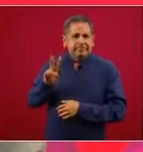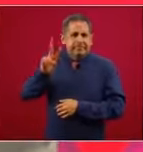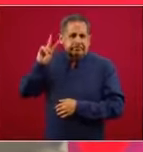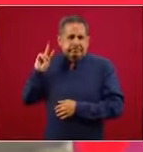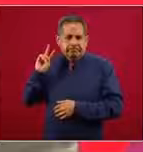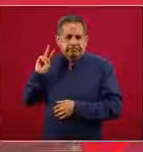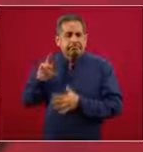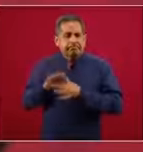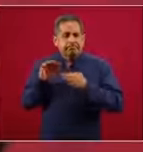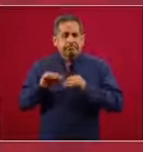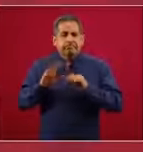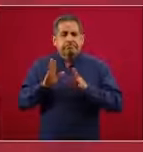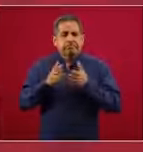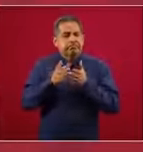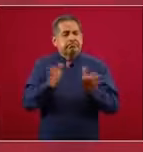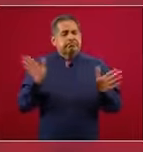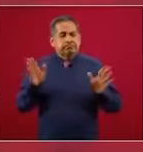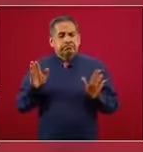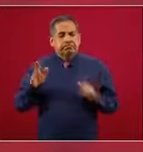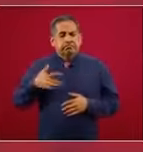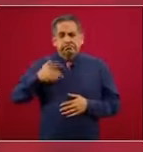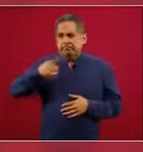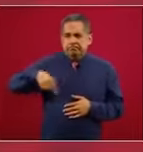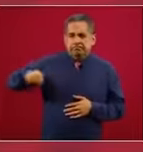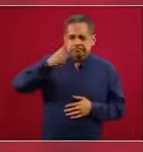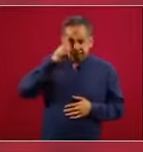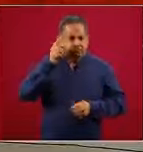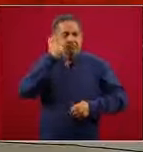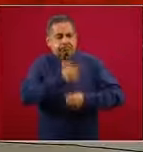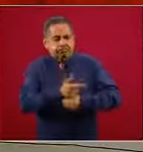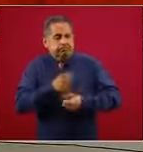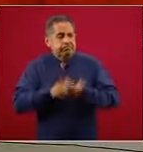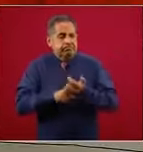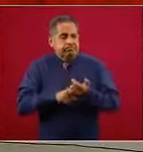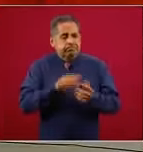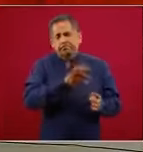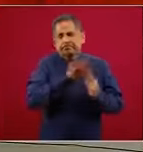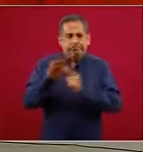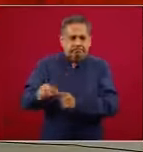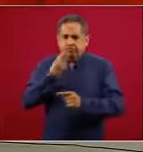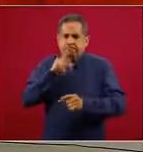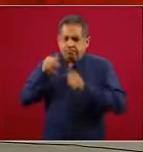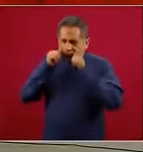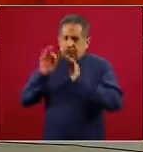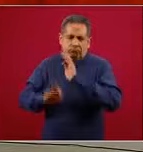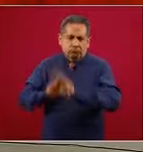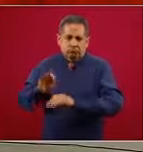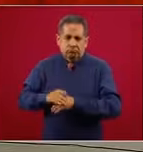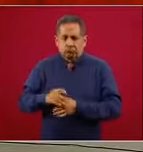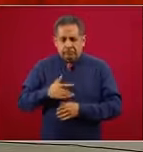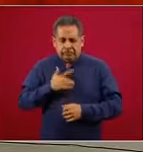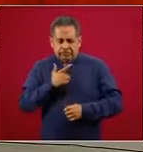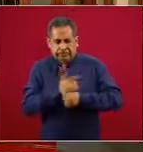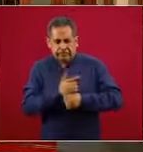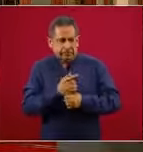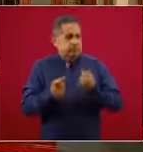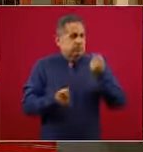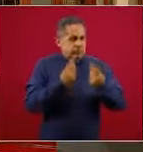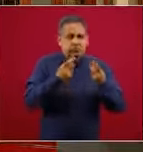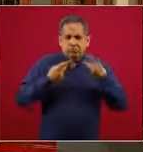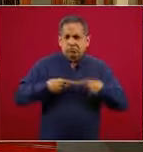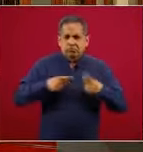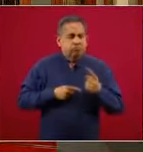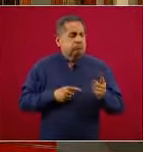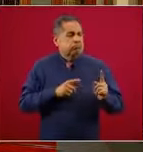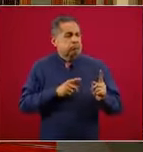pasado, es ampliar la sensibilidad de la definición. Detectamos que había una proporción de personas